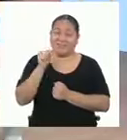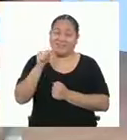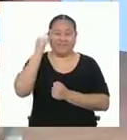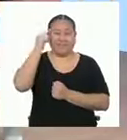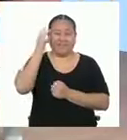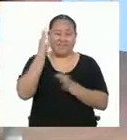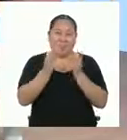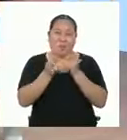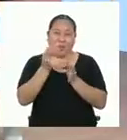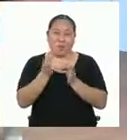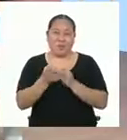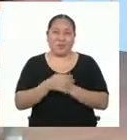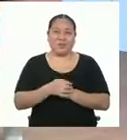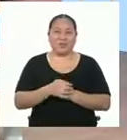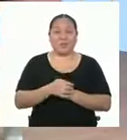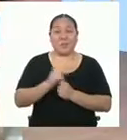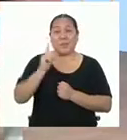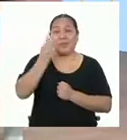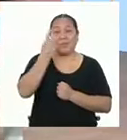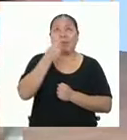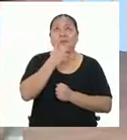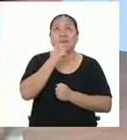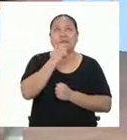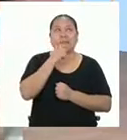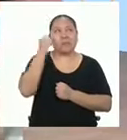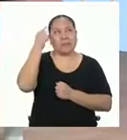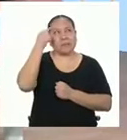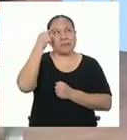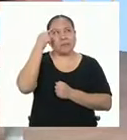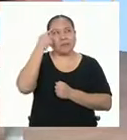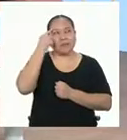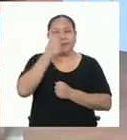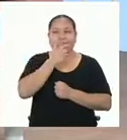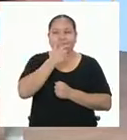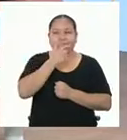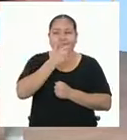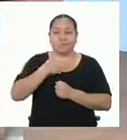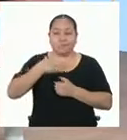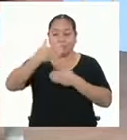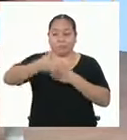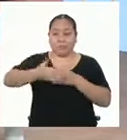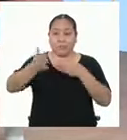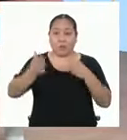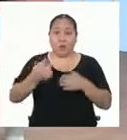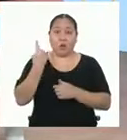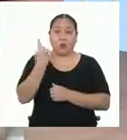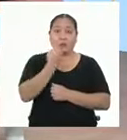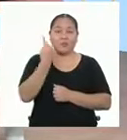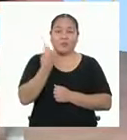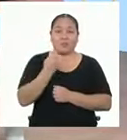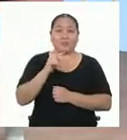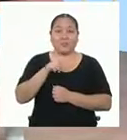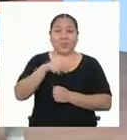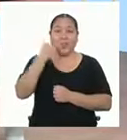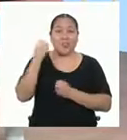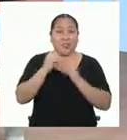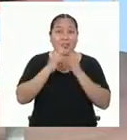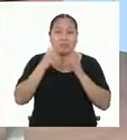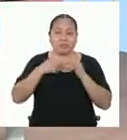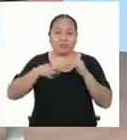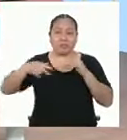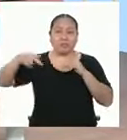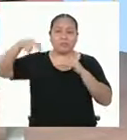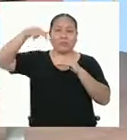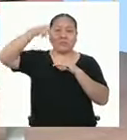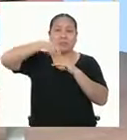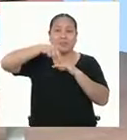Lo primero que hice fue pensar en tener mi propio espacio solitario. Y justo el otro día que subí a